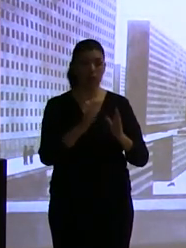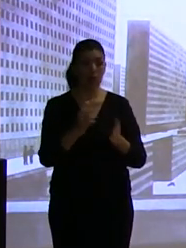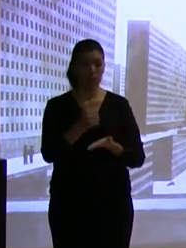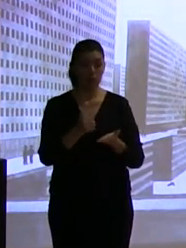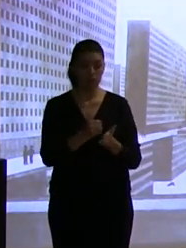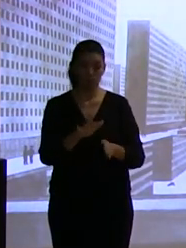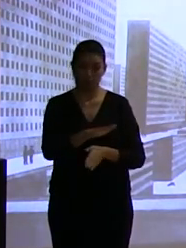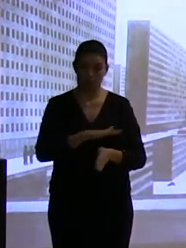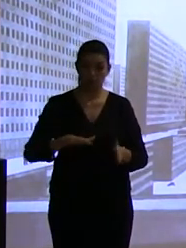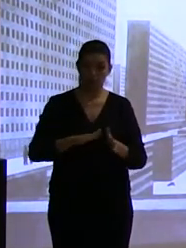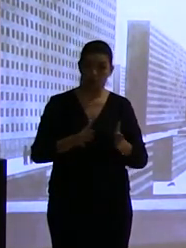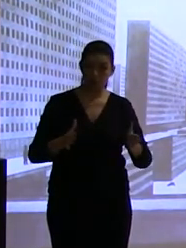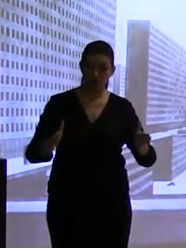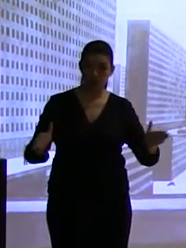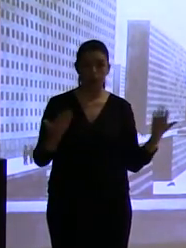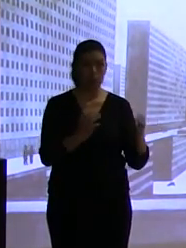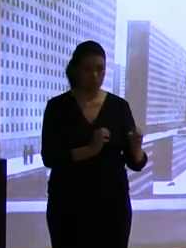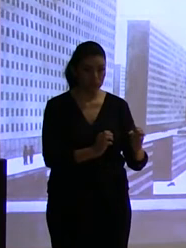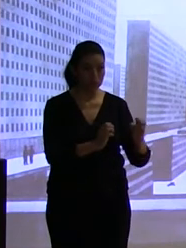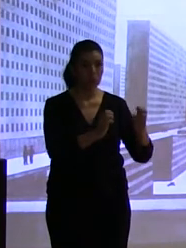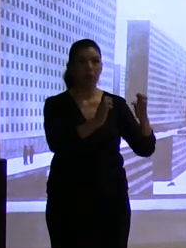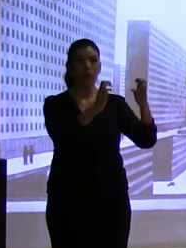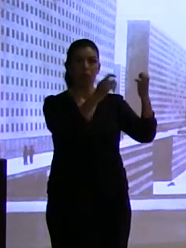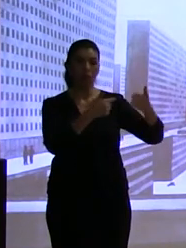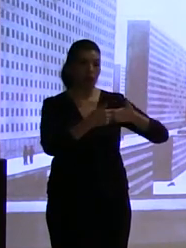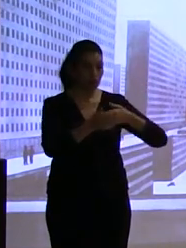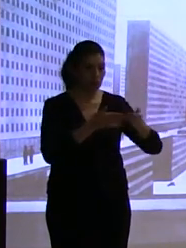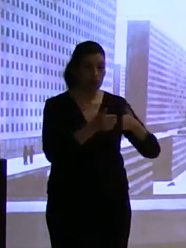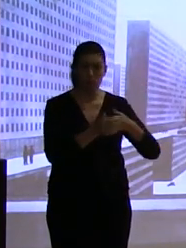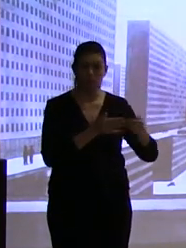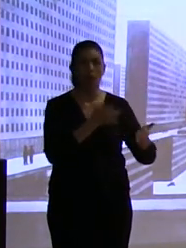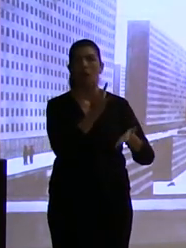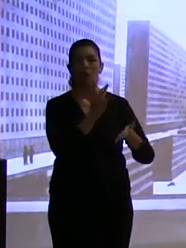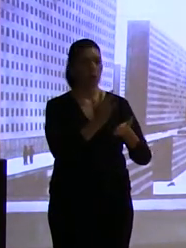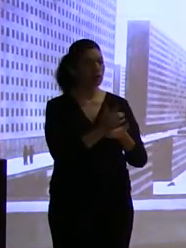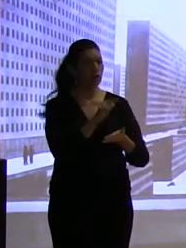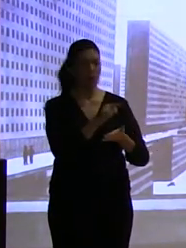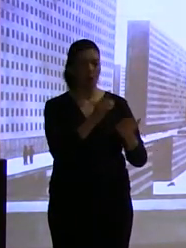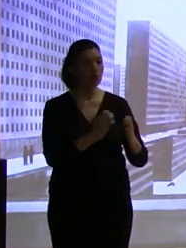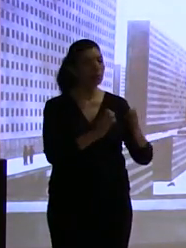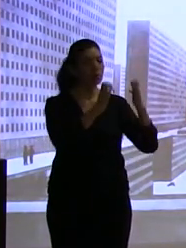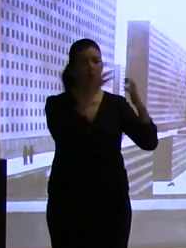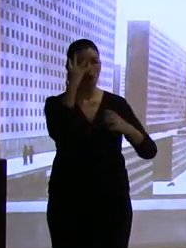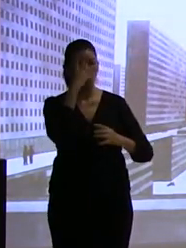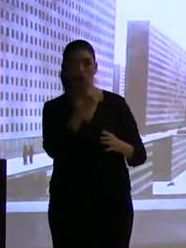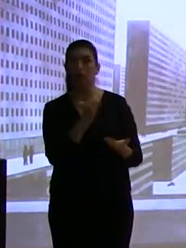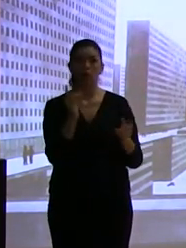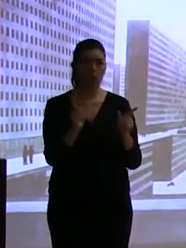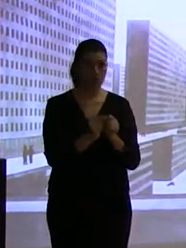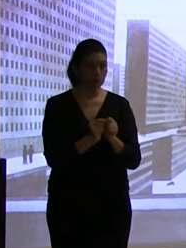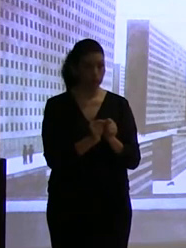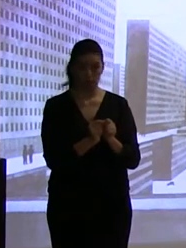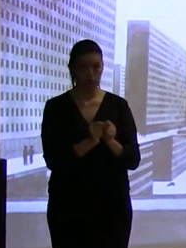digamos, que tenían que ir más allá de la tradición histórica, ha influenciado muchísimo la transformación de